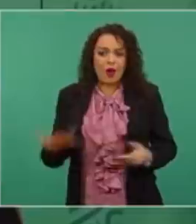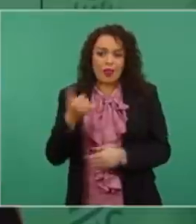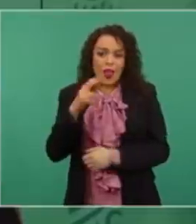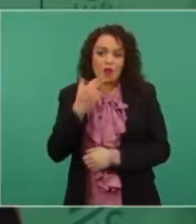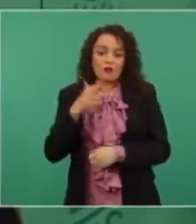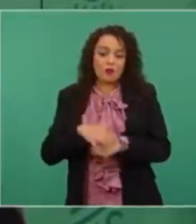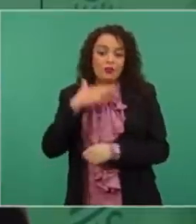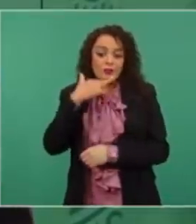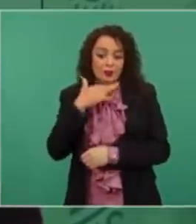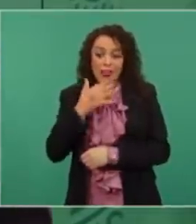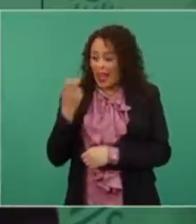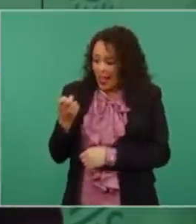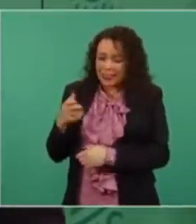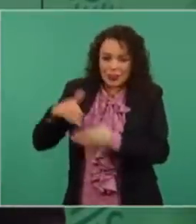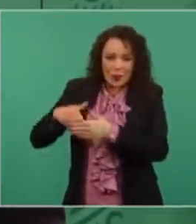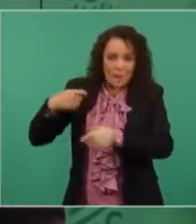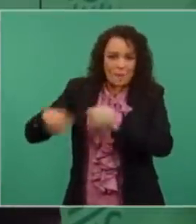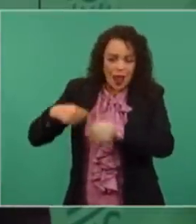porque contamina.